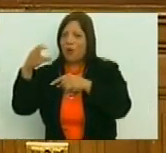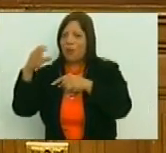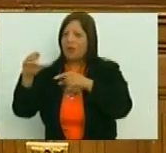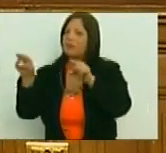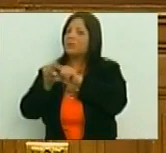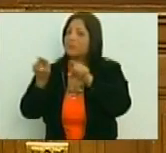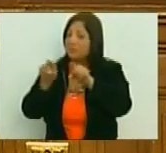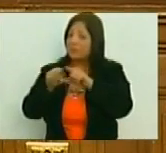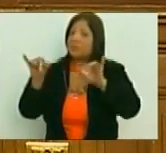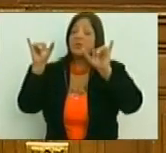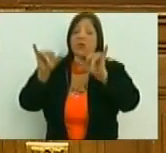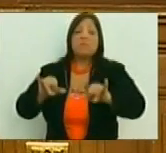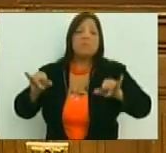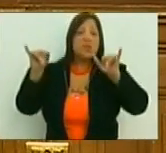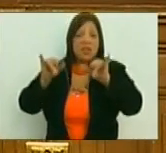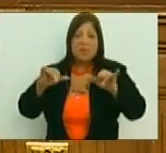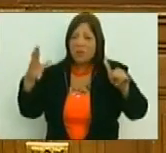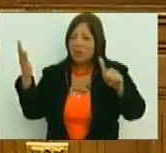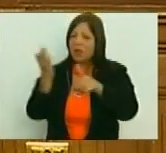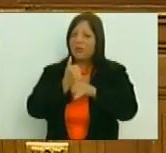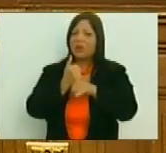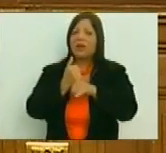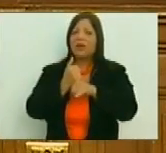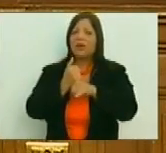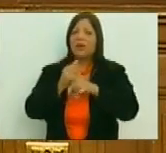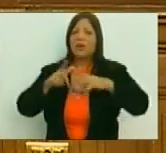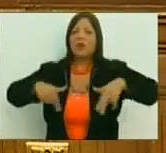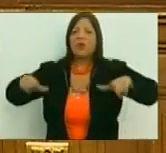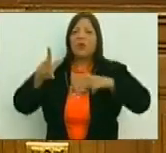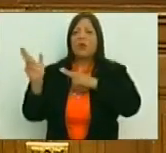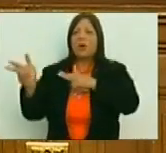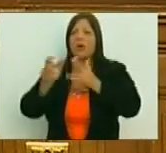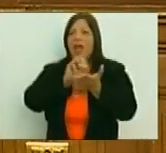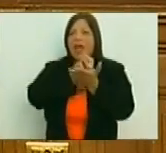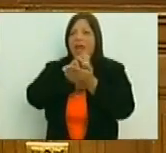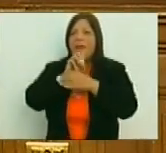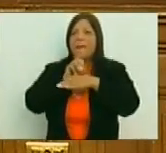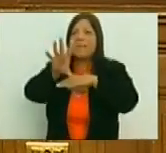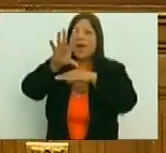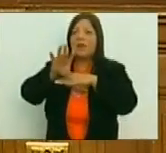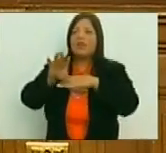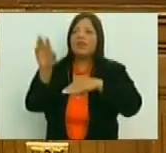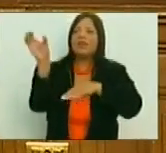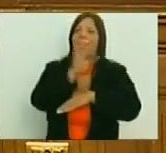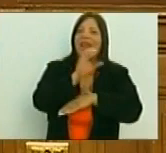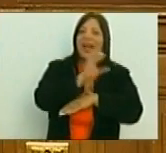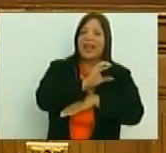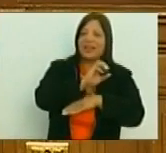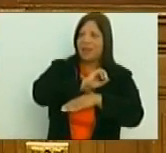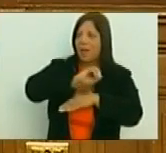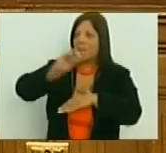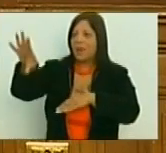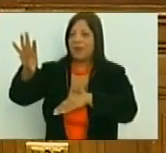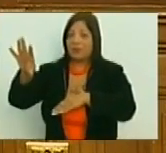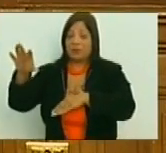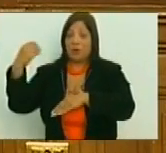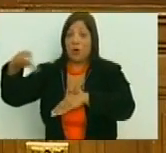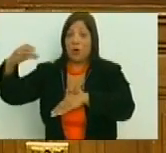mismos que habían logrado partido con emisarios que enviaron de Caracas todo